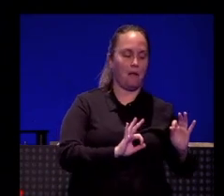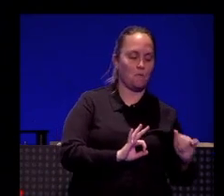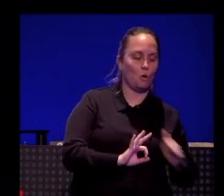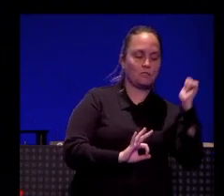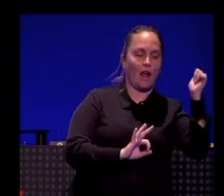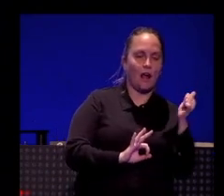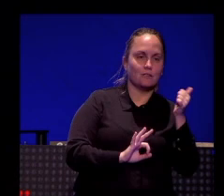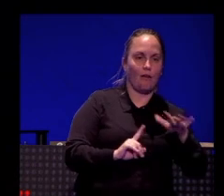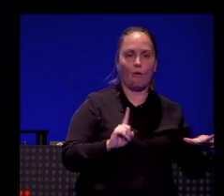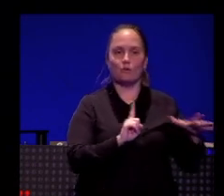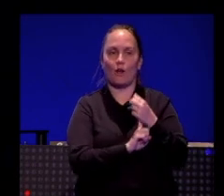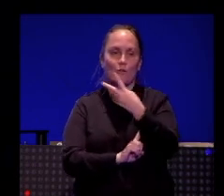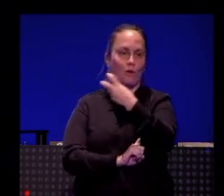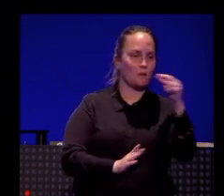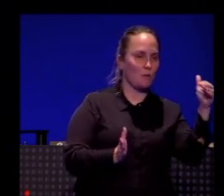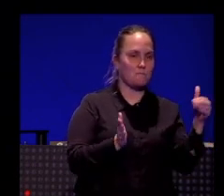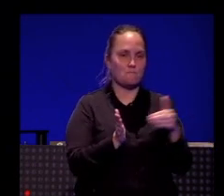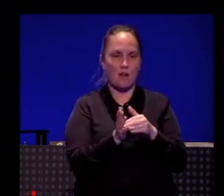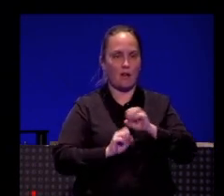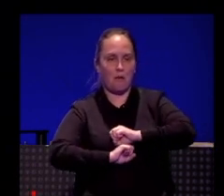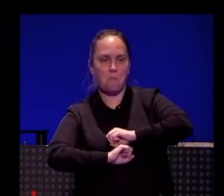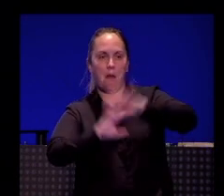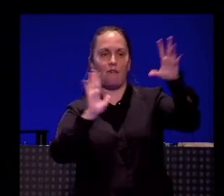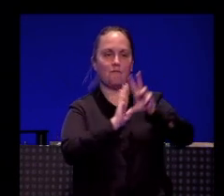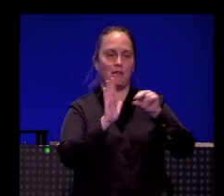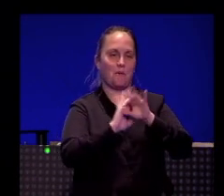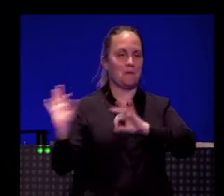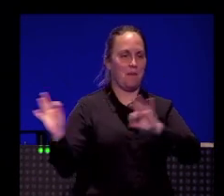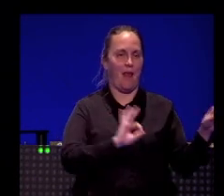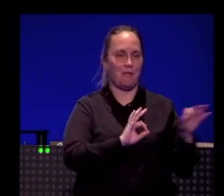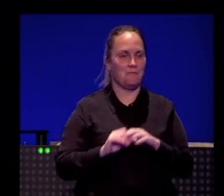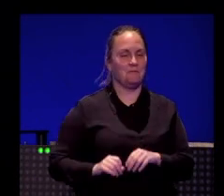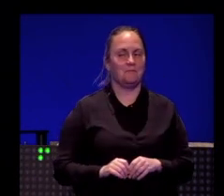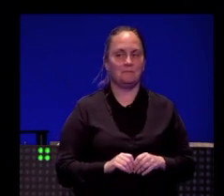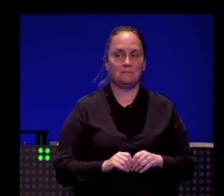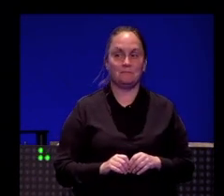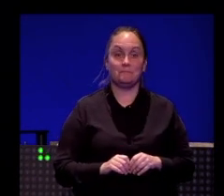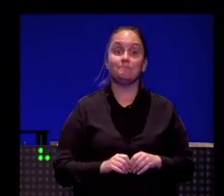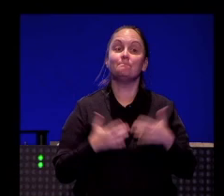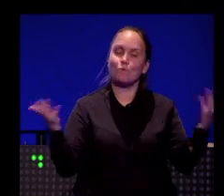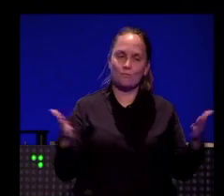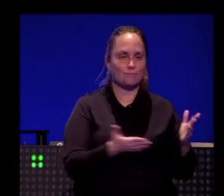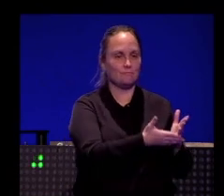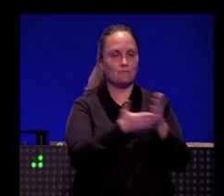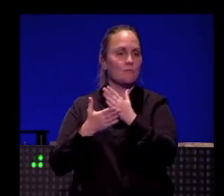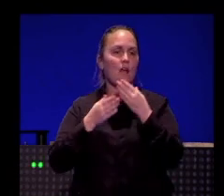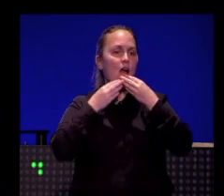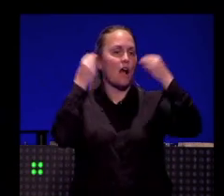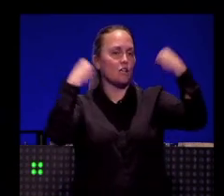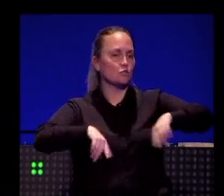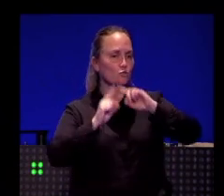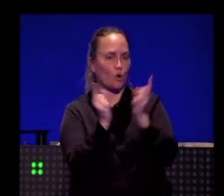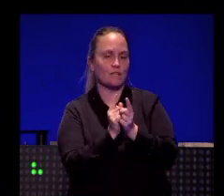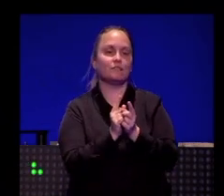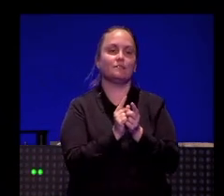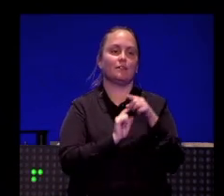acaso sucede y lanzamos el vídeo que tenemos preparado. Bueno, las stories son una nueva experiencia